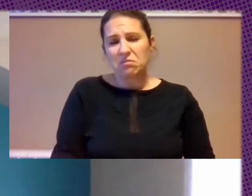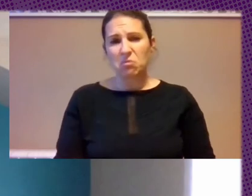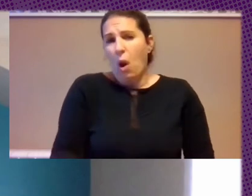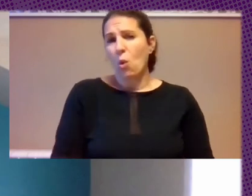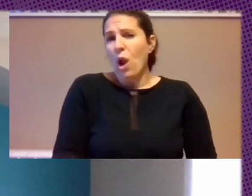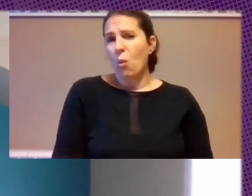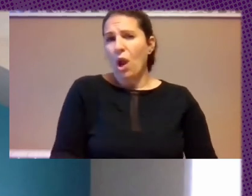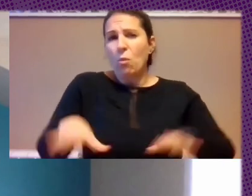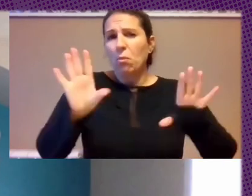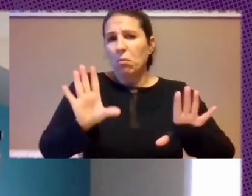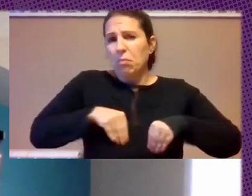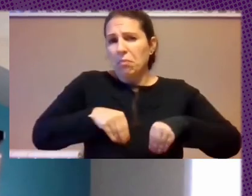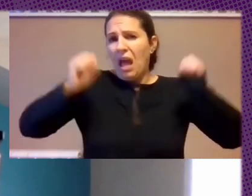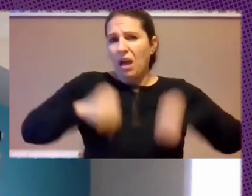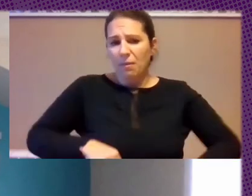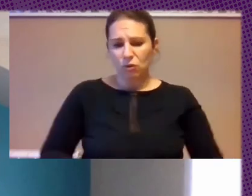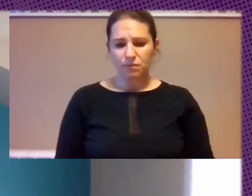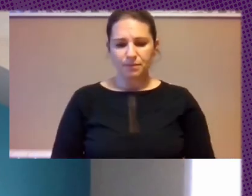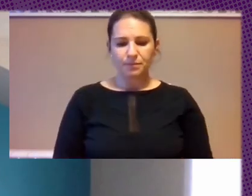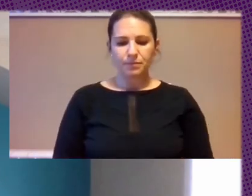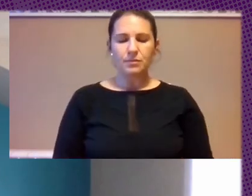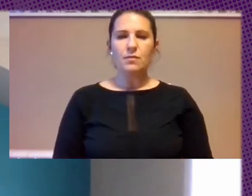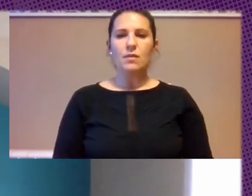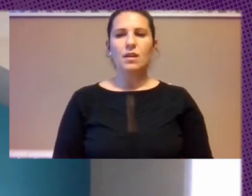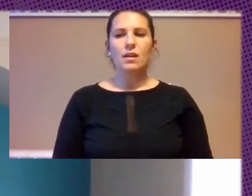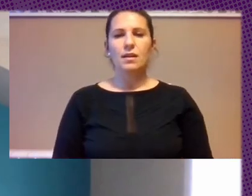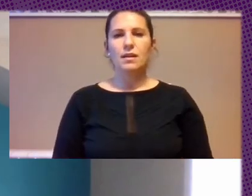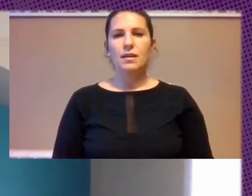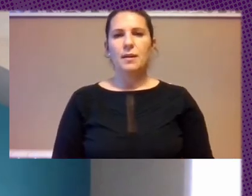Que A Una Incapacidad De